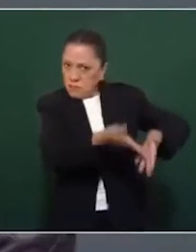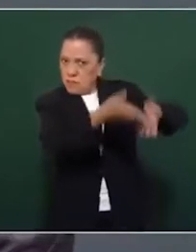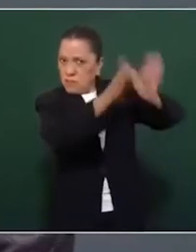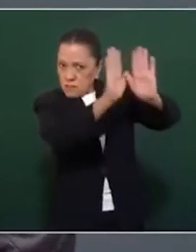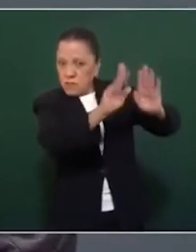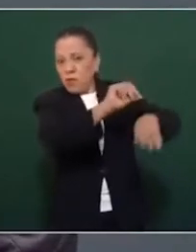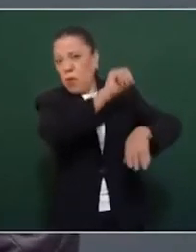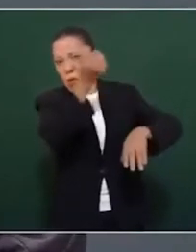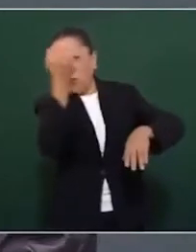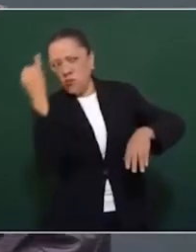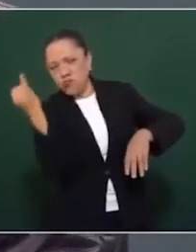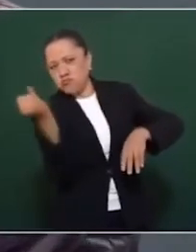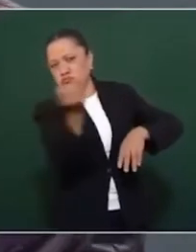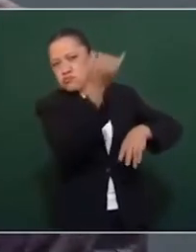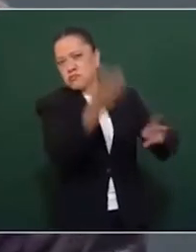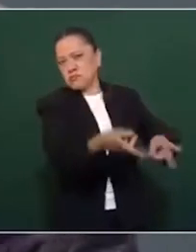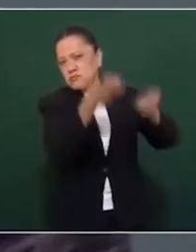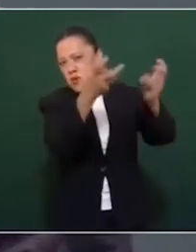lejos.